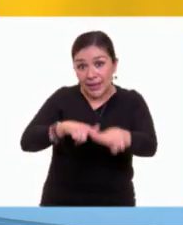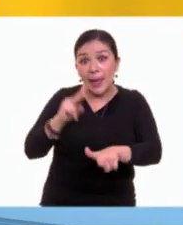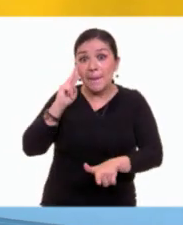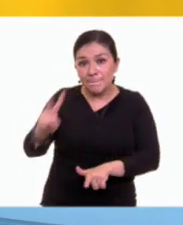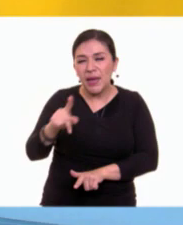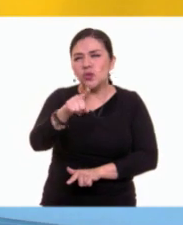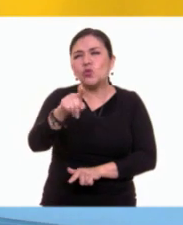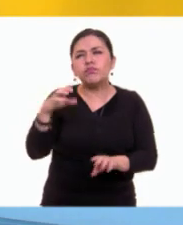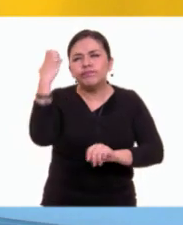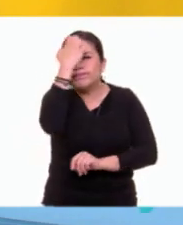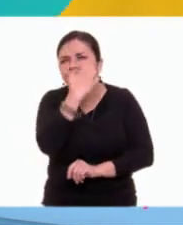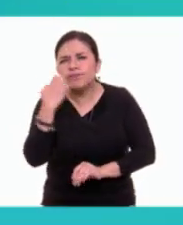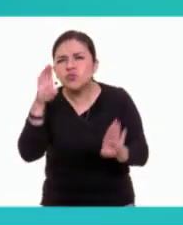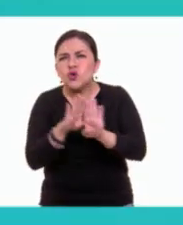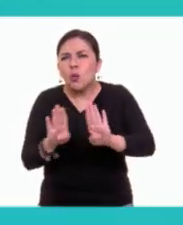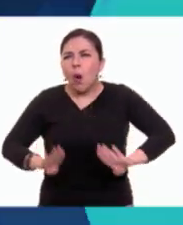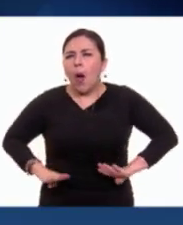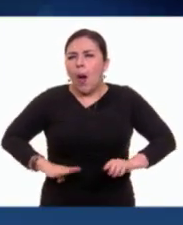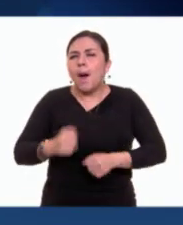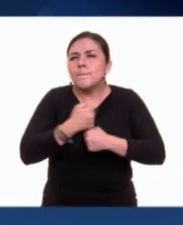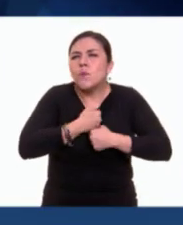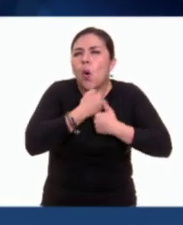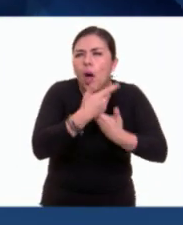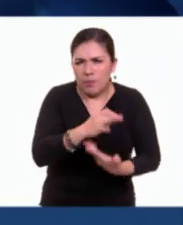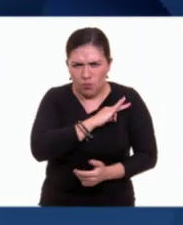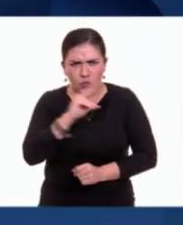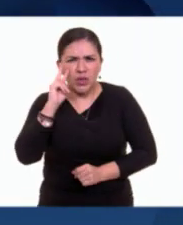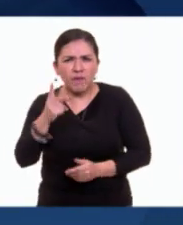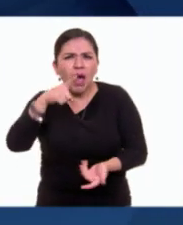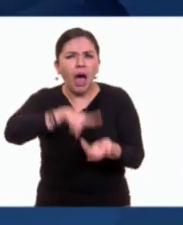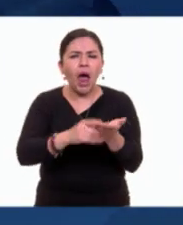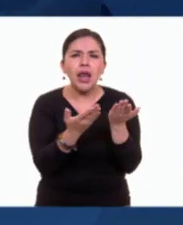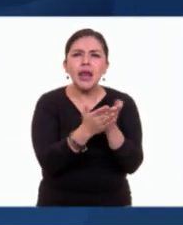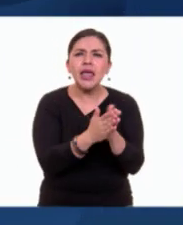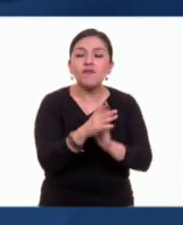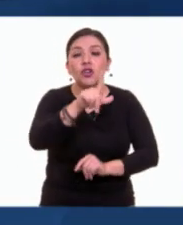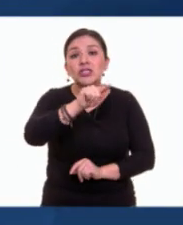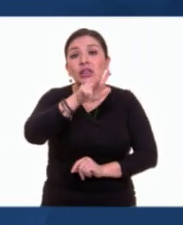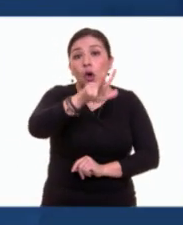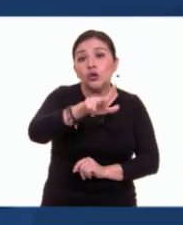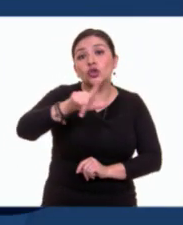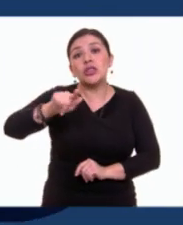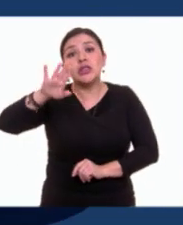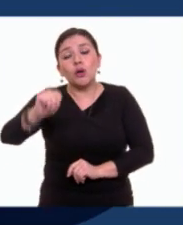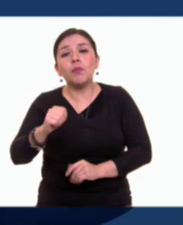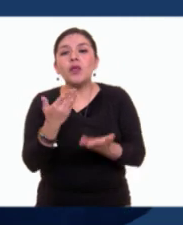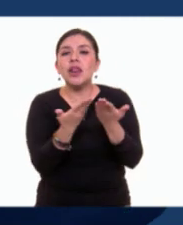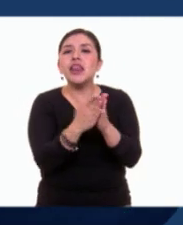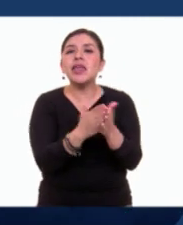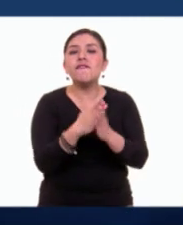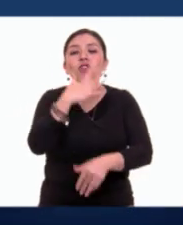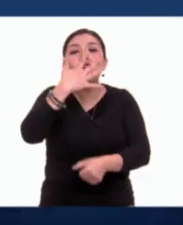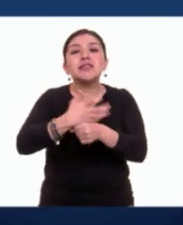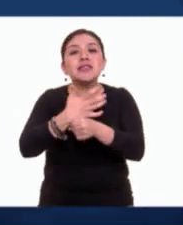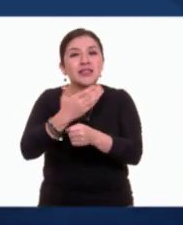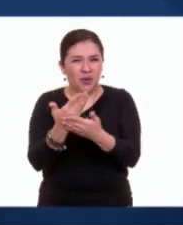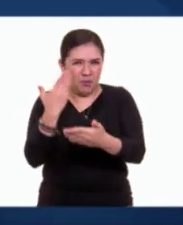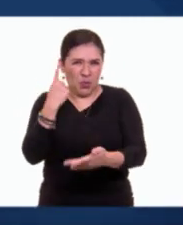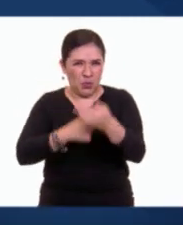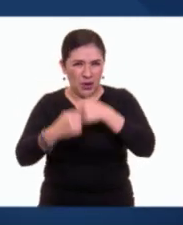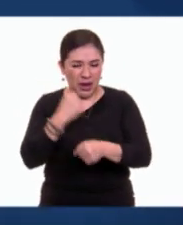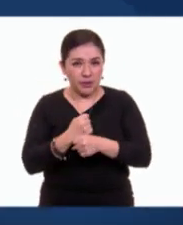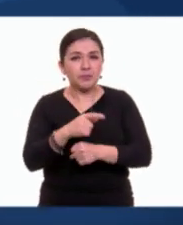observen la estructura del poema. Pueden consultarlo en las páginas 78 y 79 del libro de Quinto Grado.